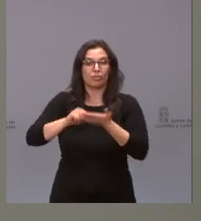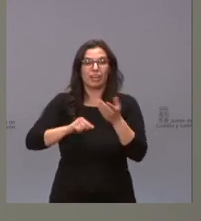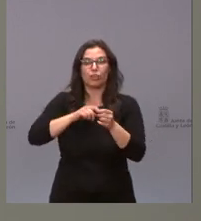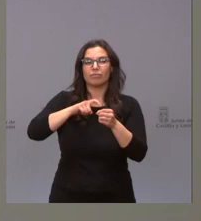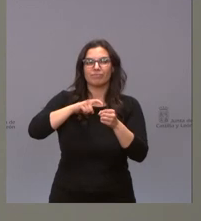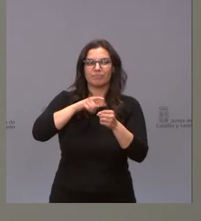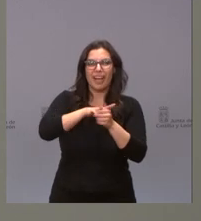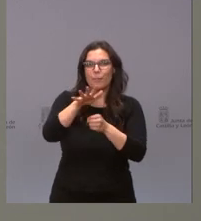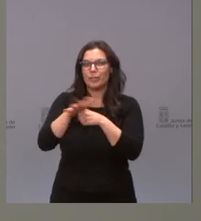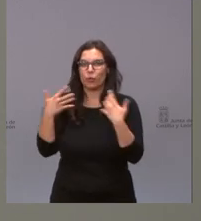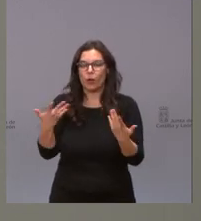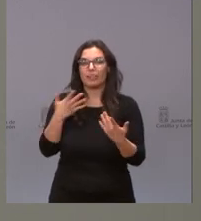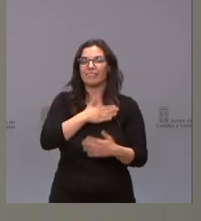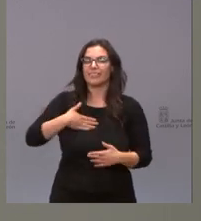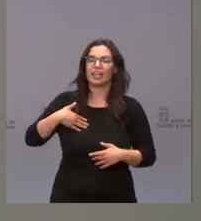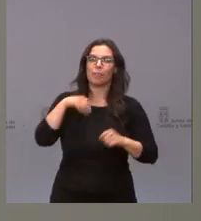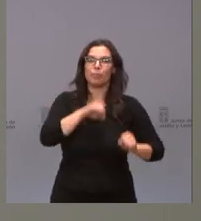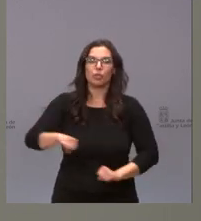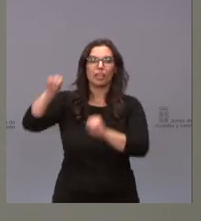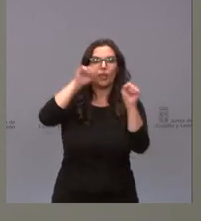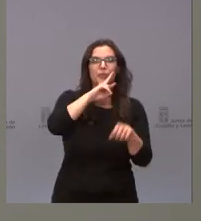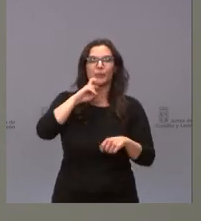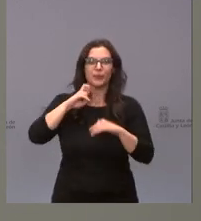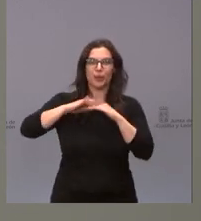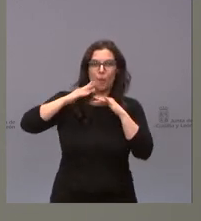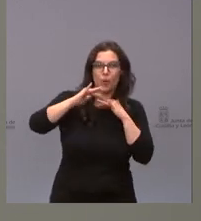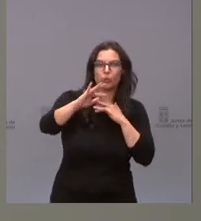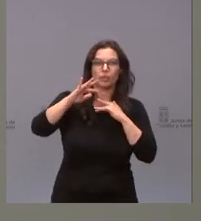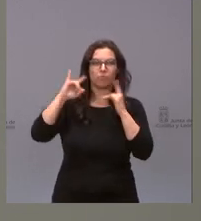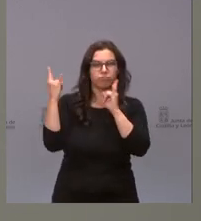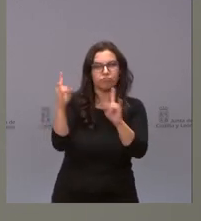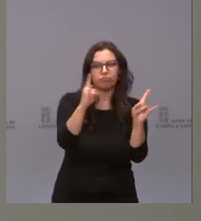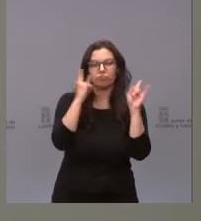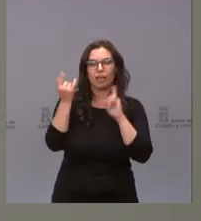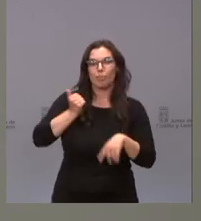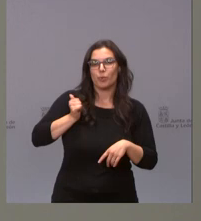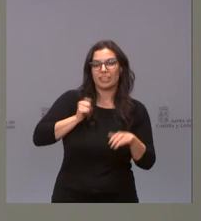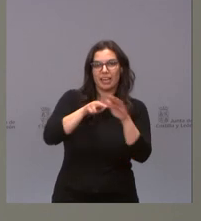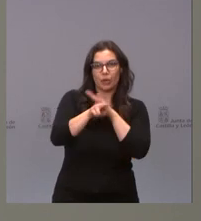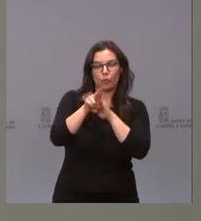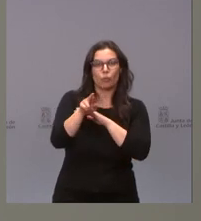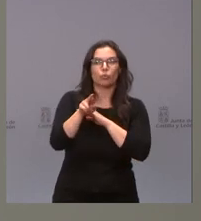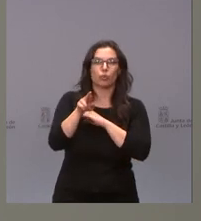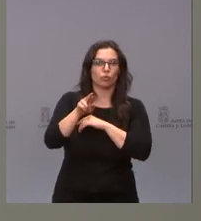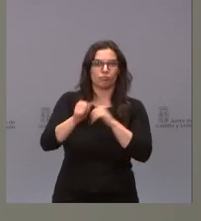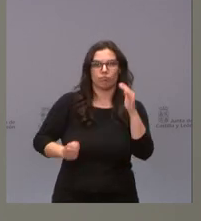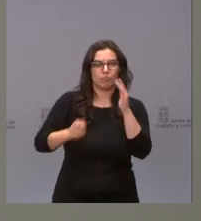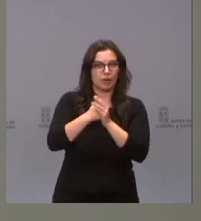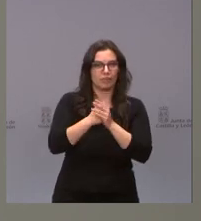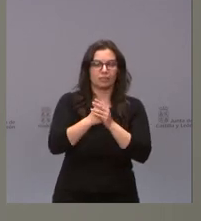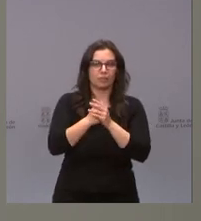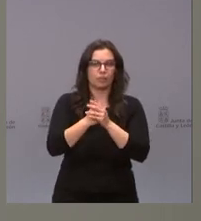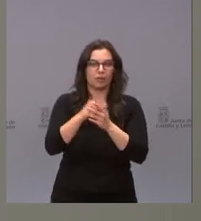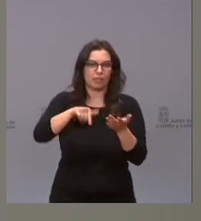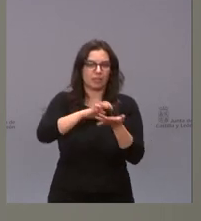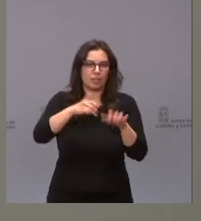Son labores que buscan la protección y la conservación de nuestros montes y el mejor aprovechamiento de los recursos forestales que tienen un enorme potencial